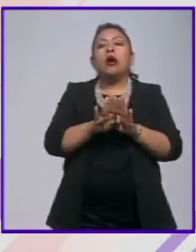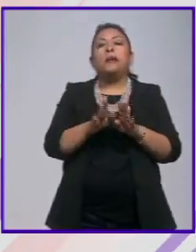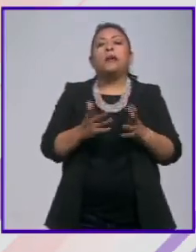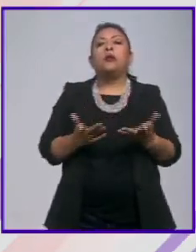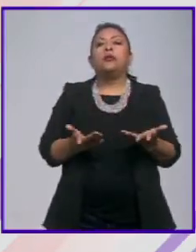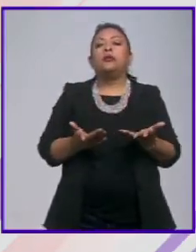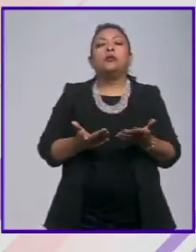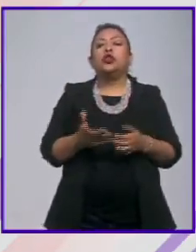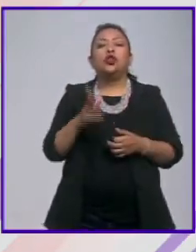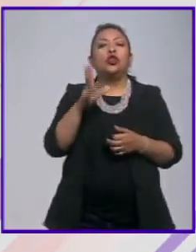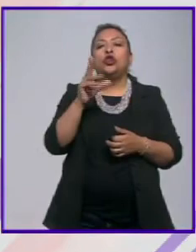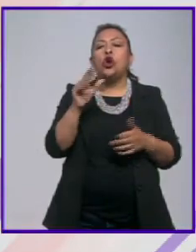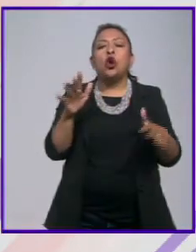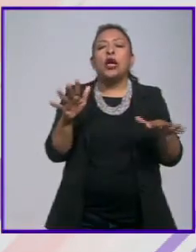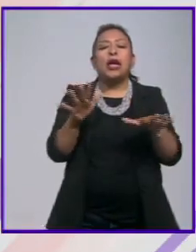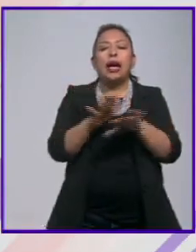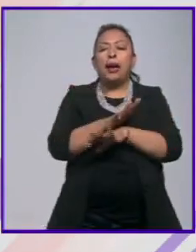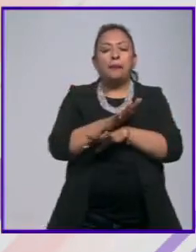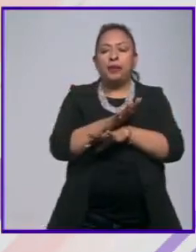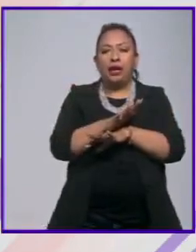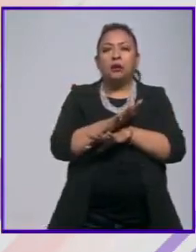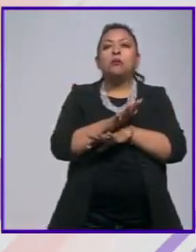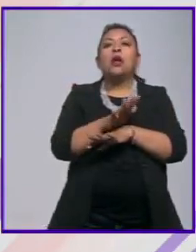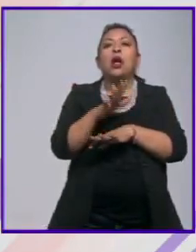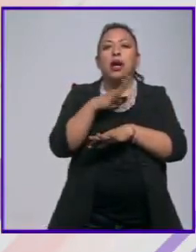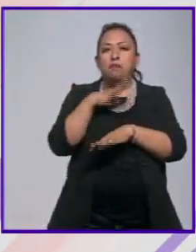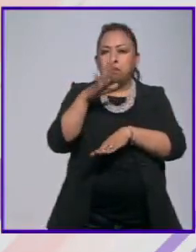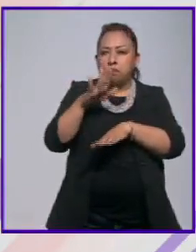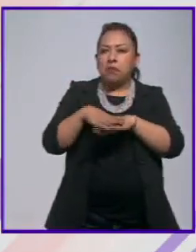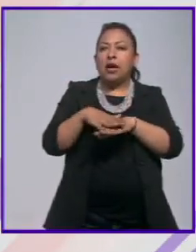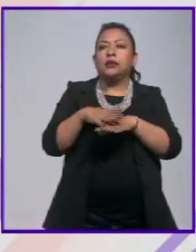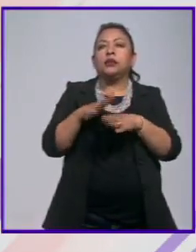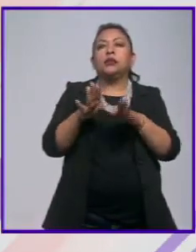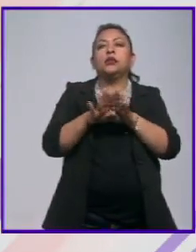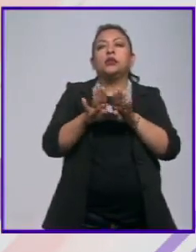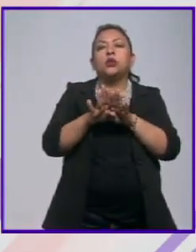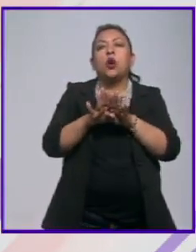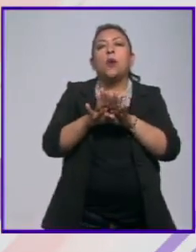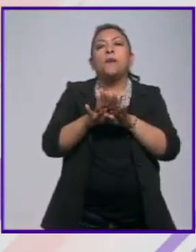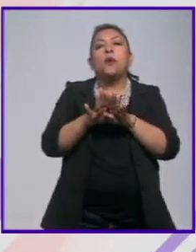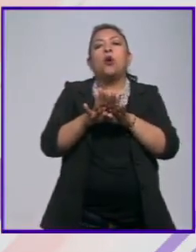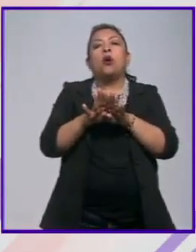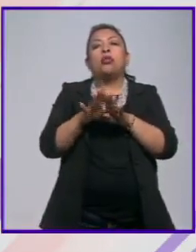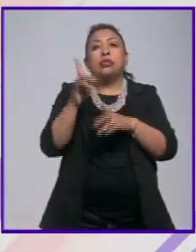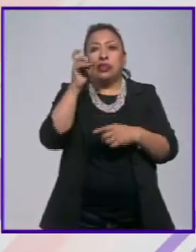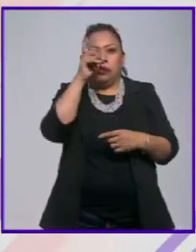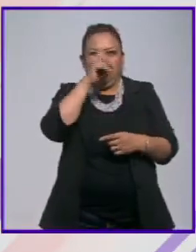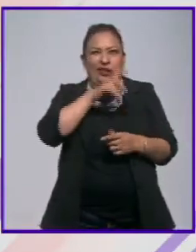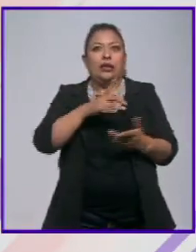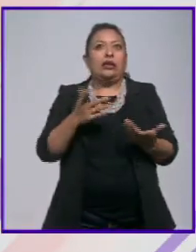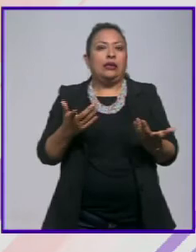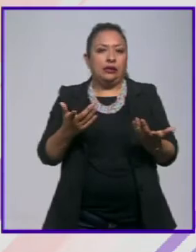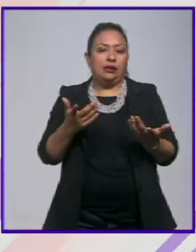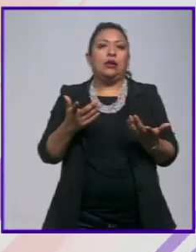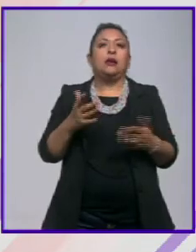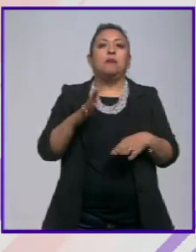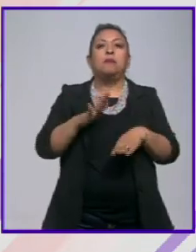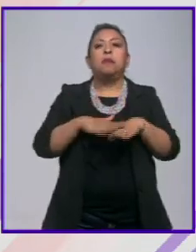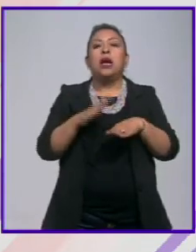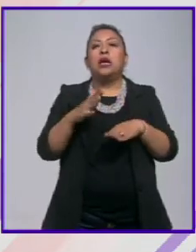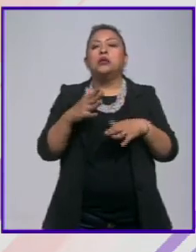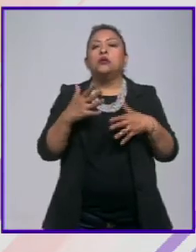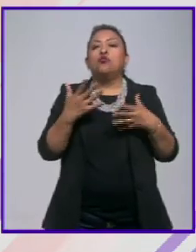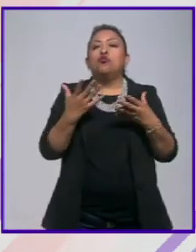no es que hayan cambiado sino que han creado como más carnita se han vuelto más complejos se han vuelto más